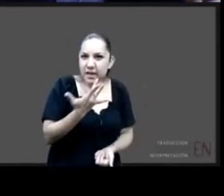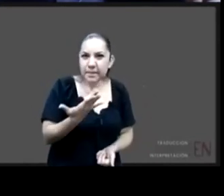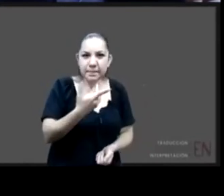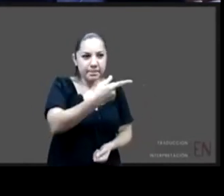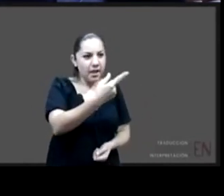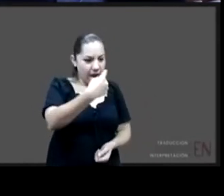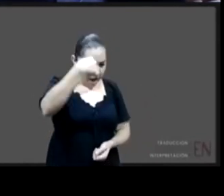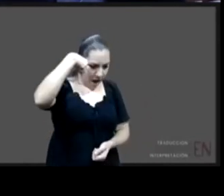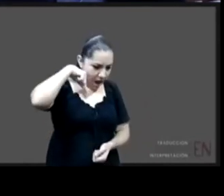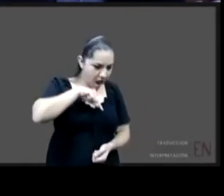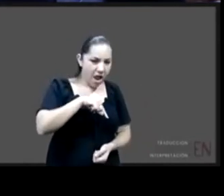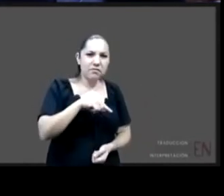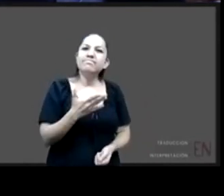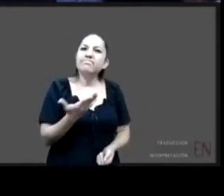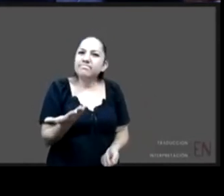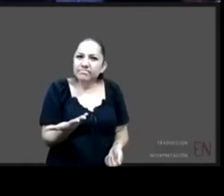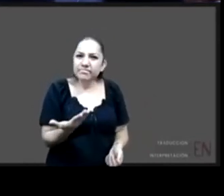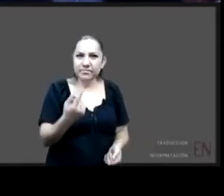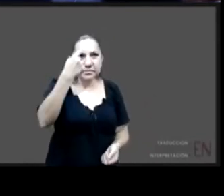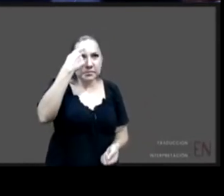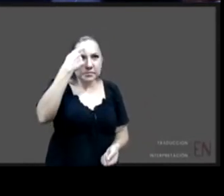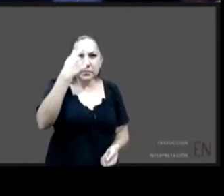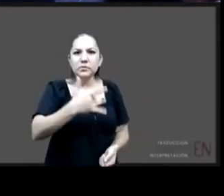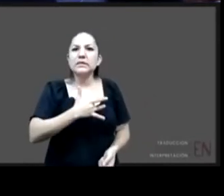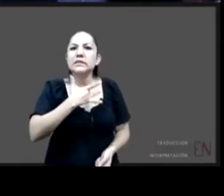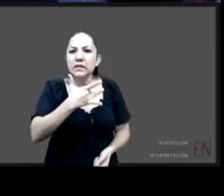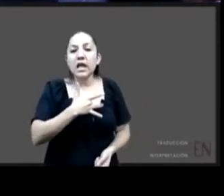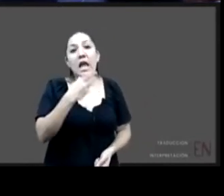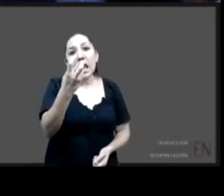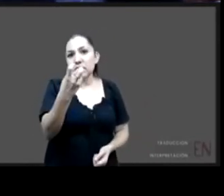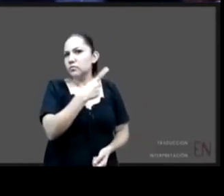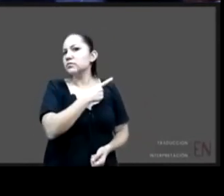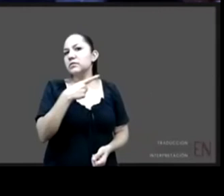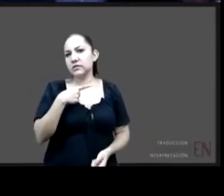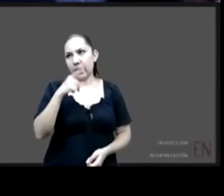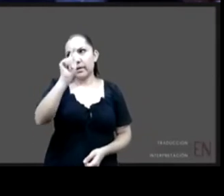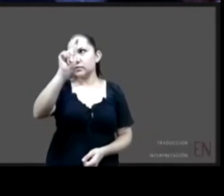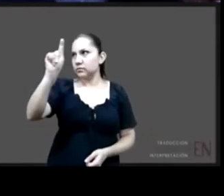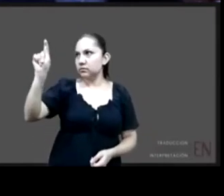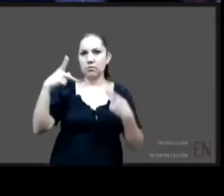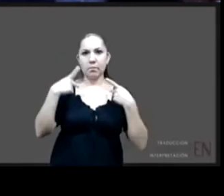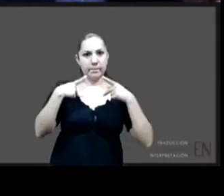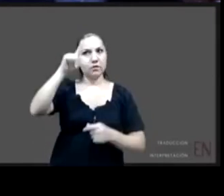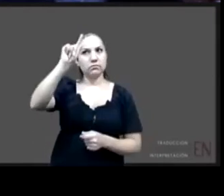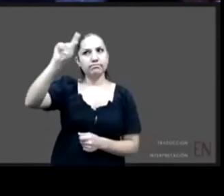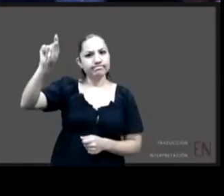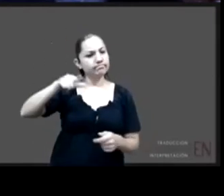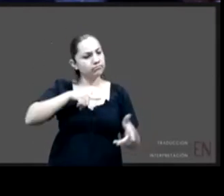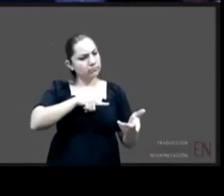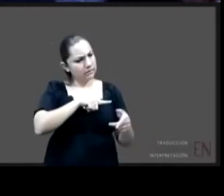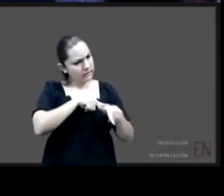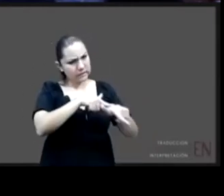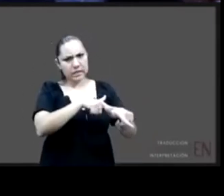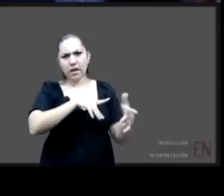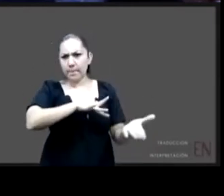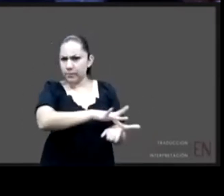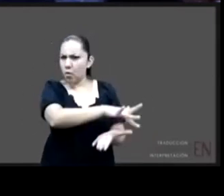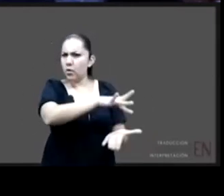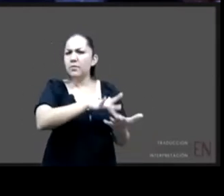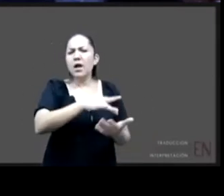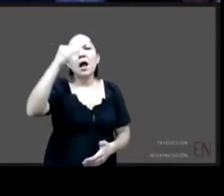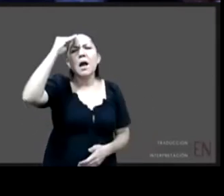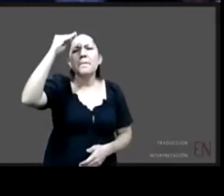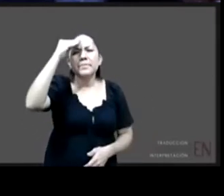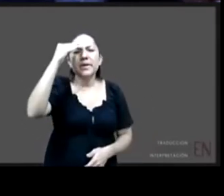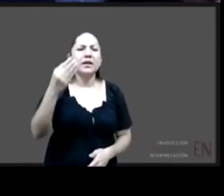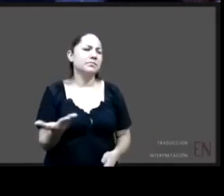requiere de un apoyo especializado permanente de un equipo técnico no se trata de entregar a un niño a una familia